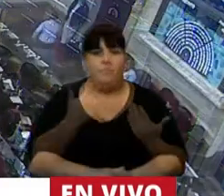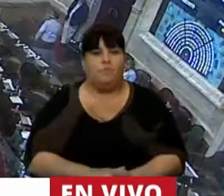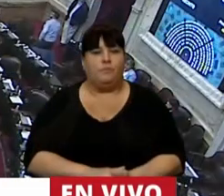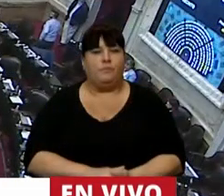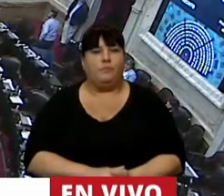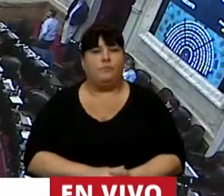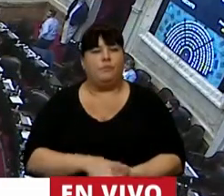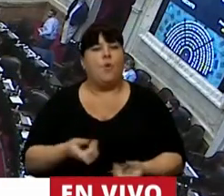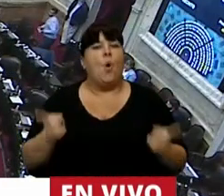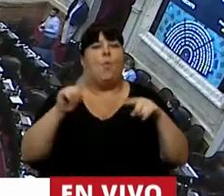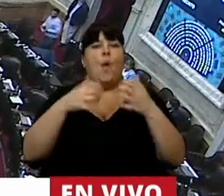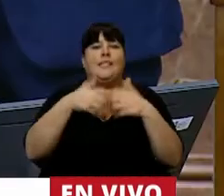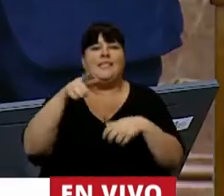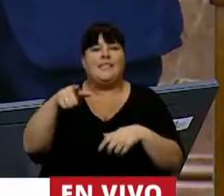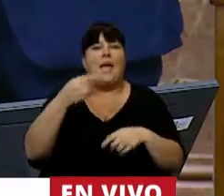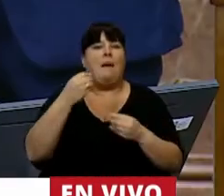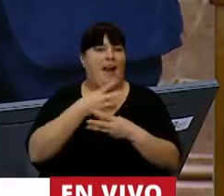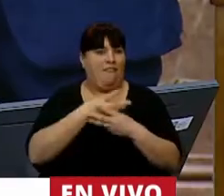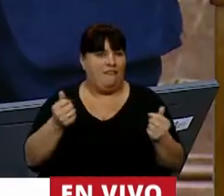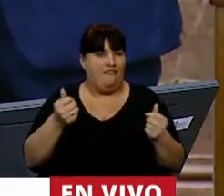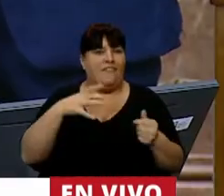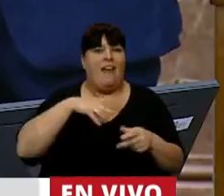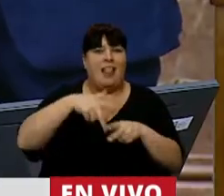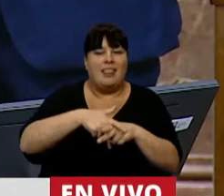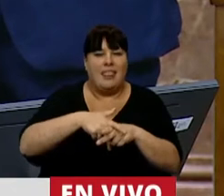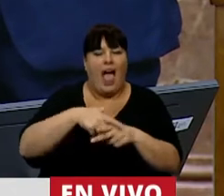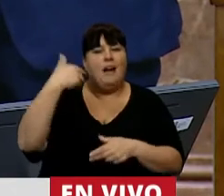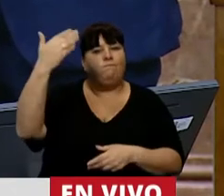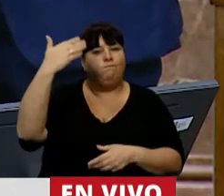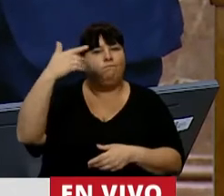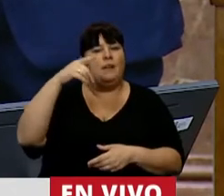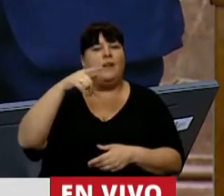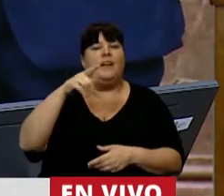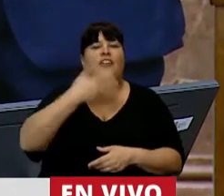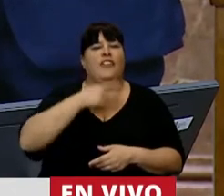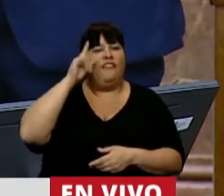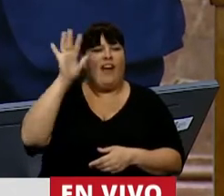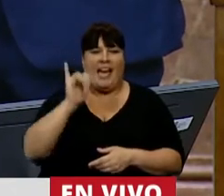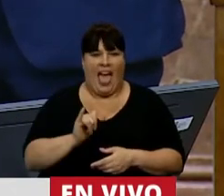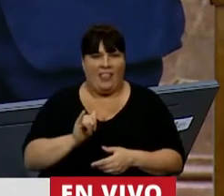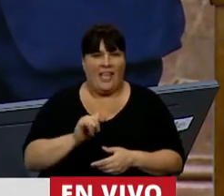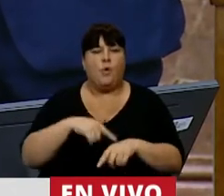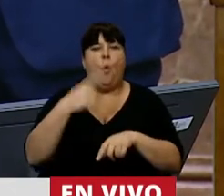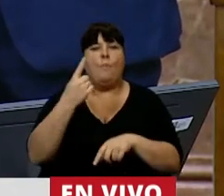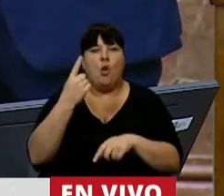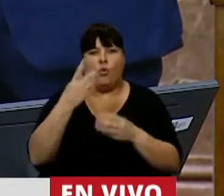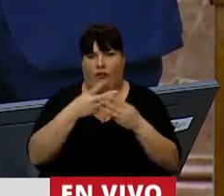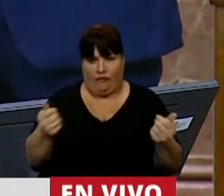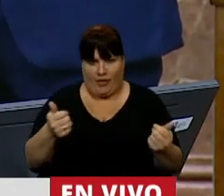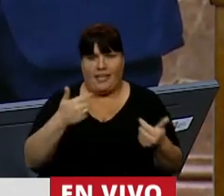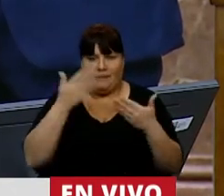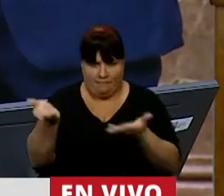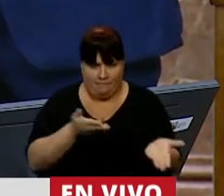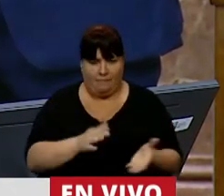Restableció el sistema. Para el cierre quedó pendiente la palabra al diputado Eduardo Fernández para un minuto de cierre, diputados.